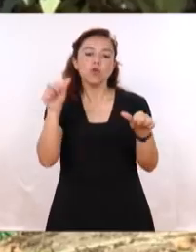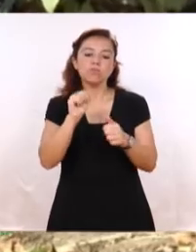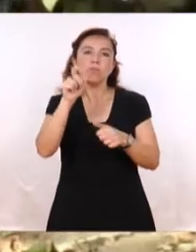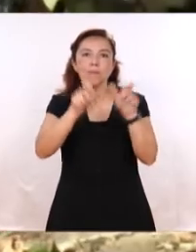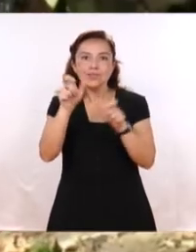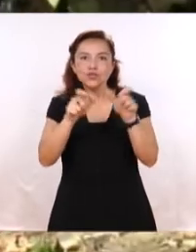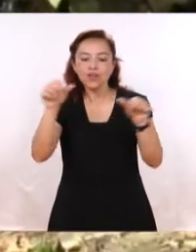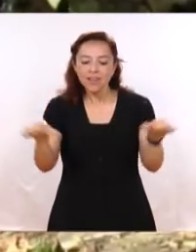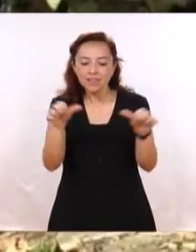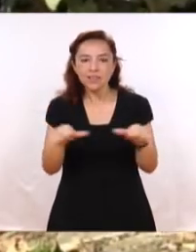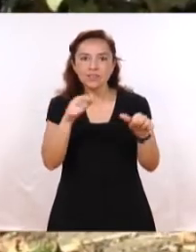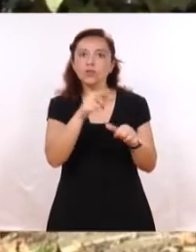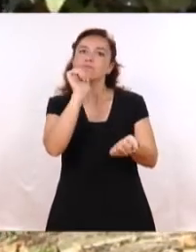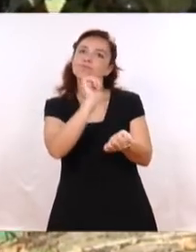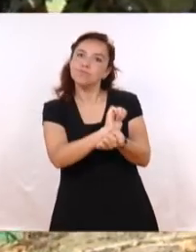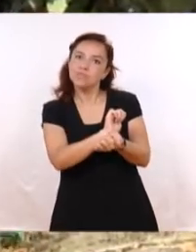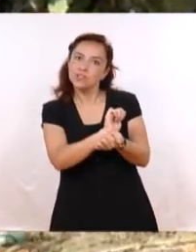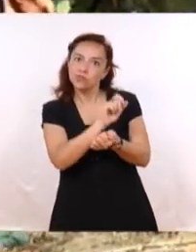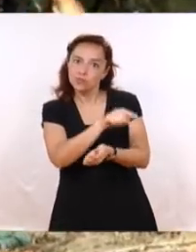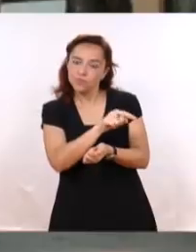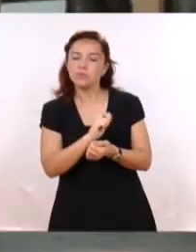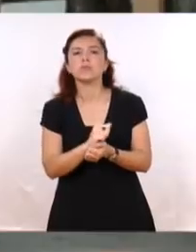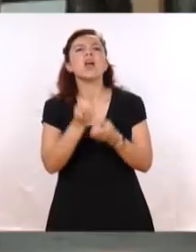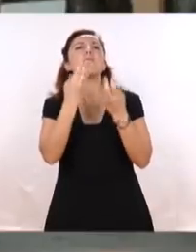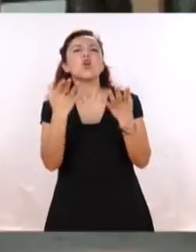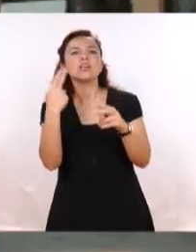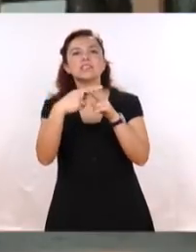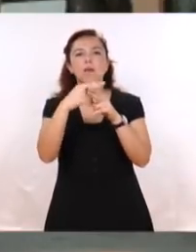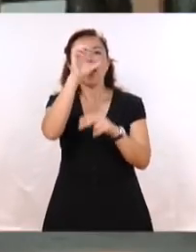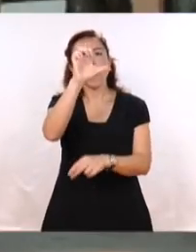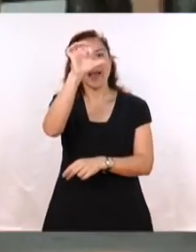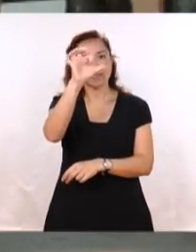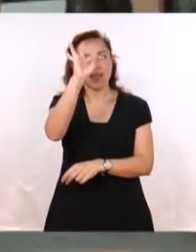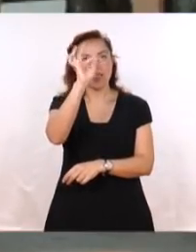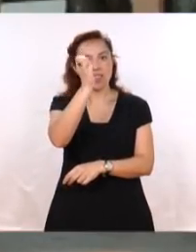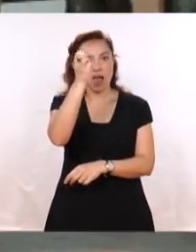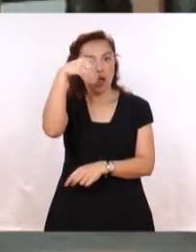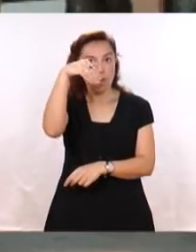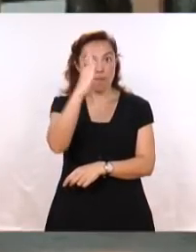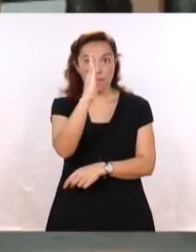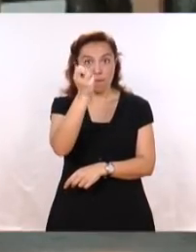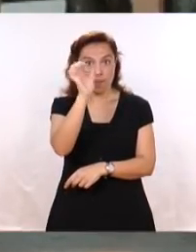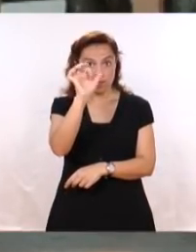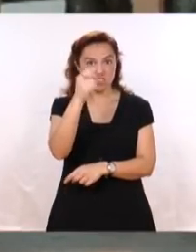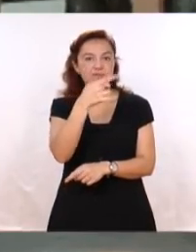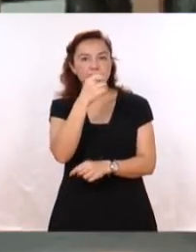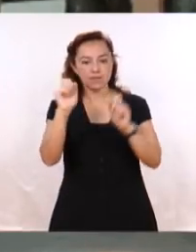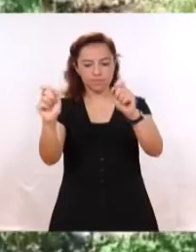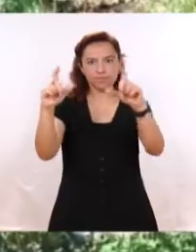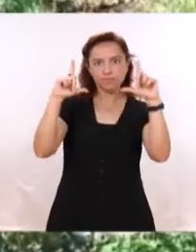El nombre de Estampas proviene de imágenes típicas